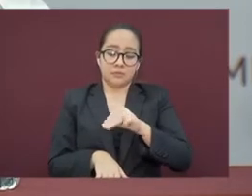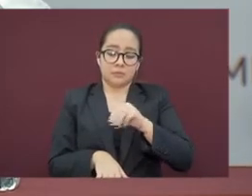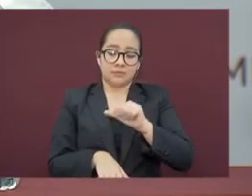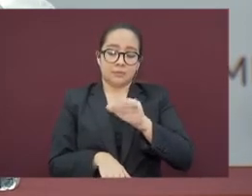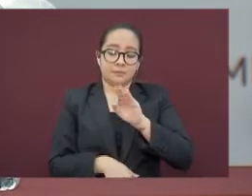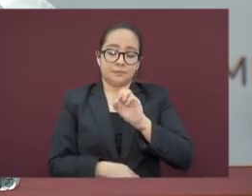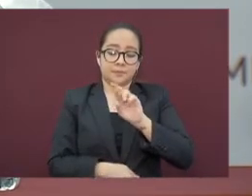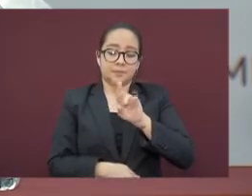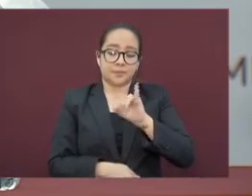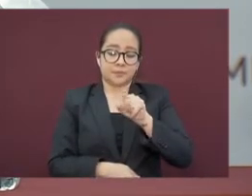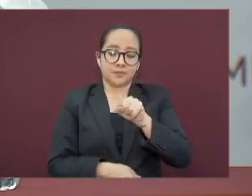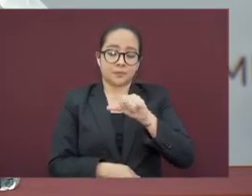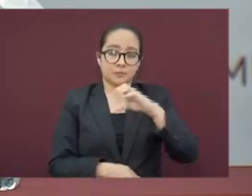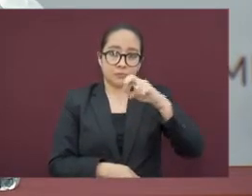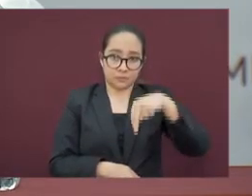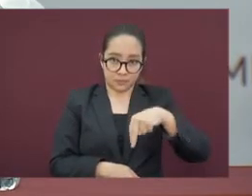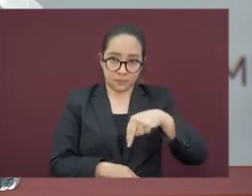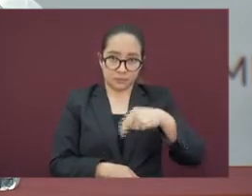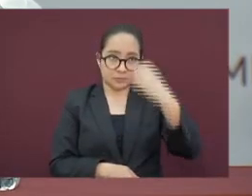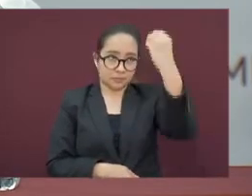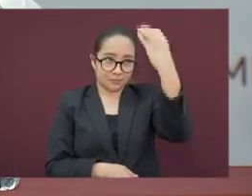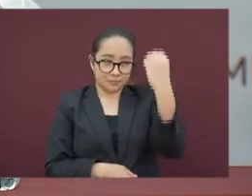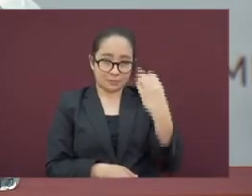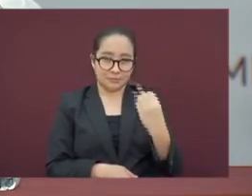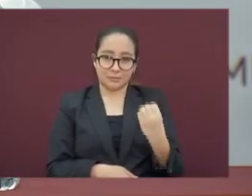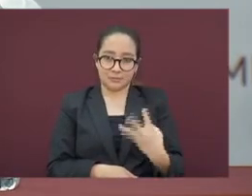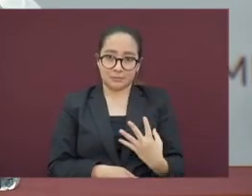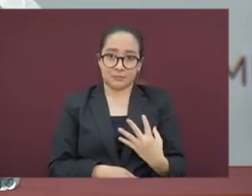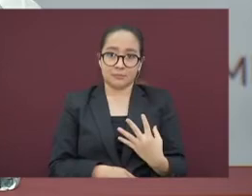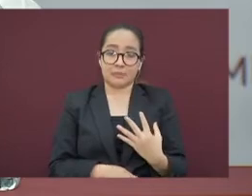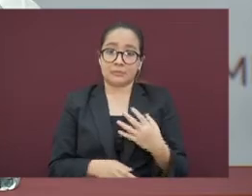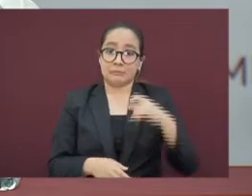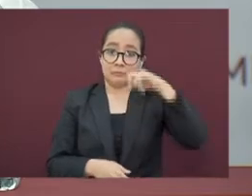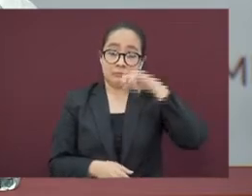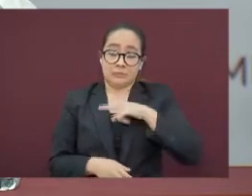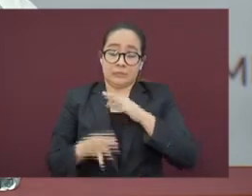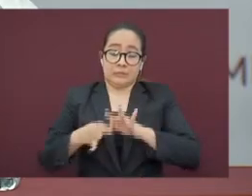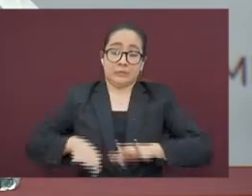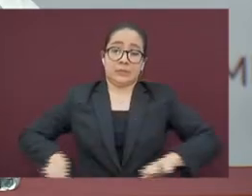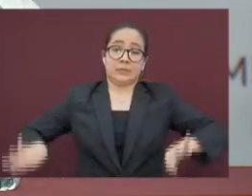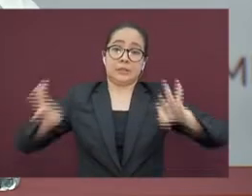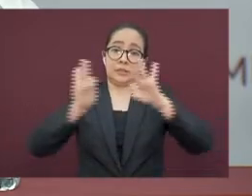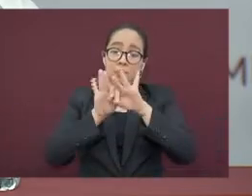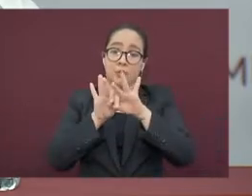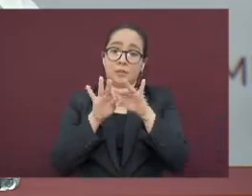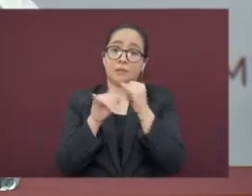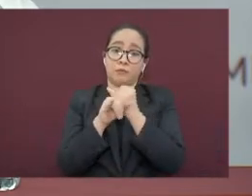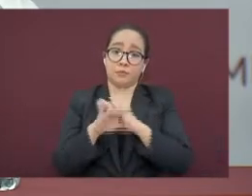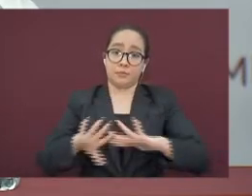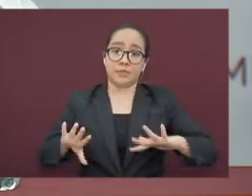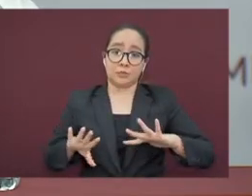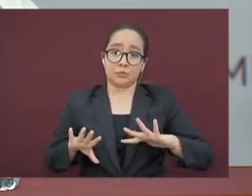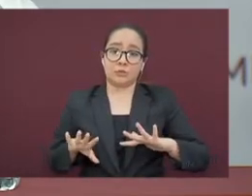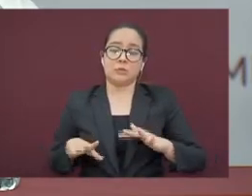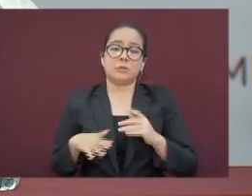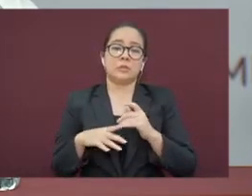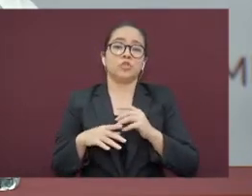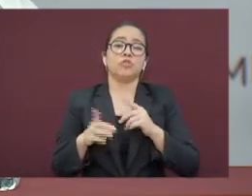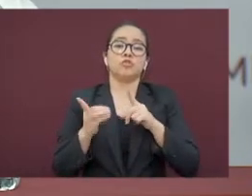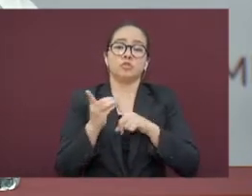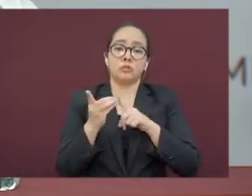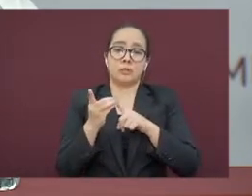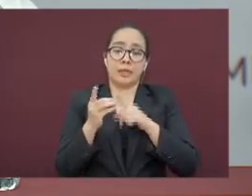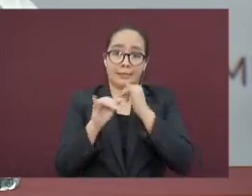Y también la importante información sobre la plataforma para el